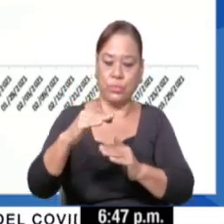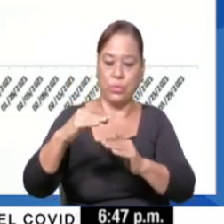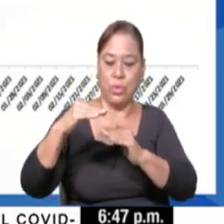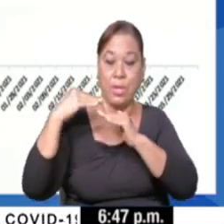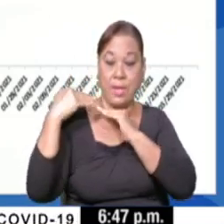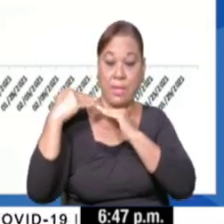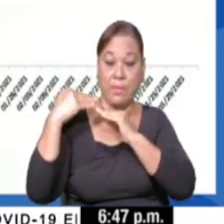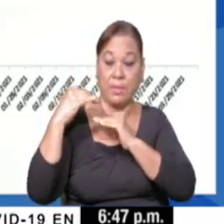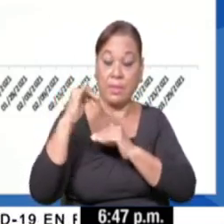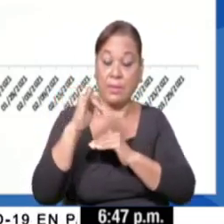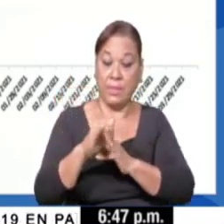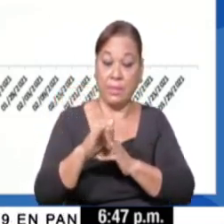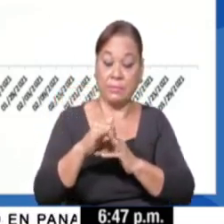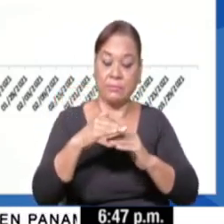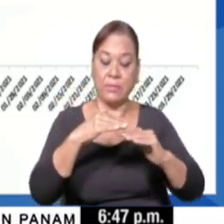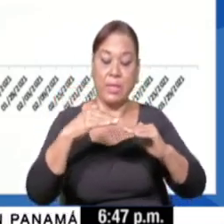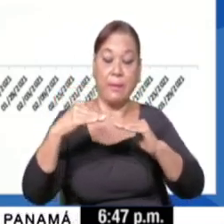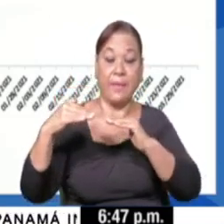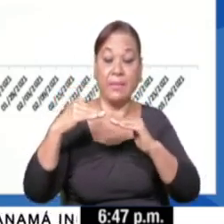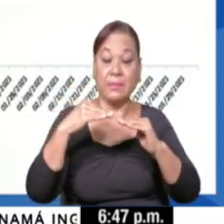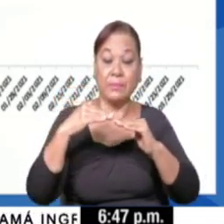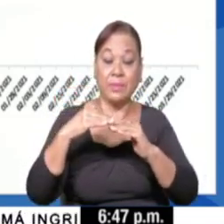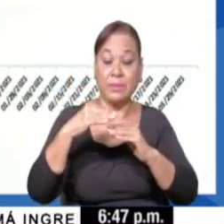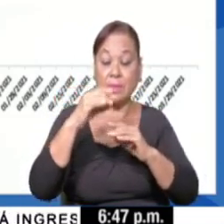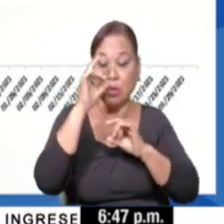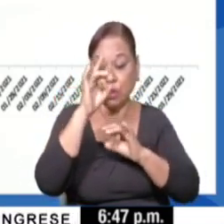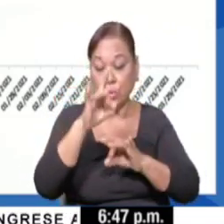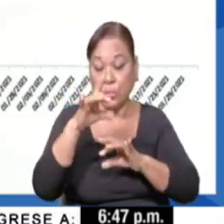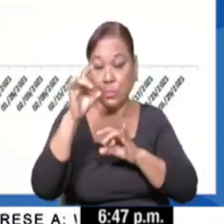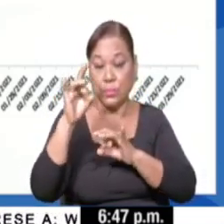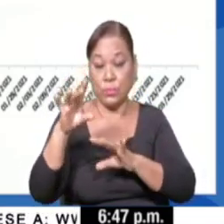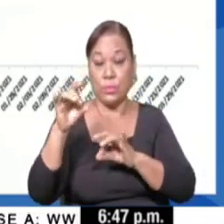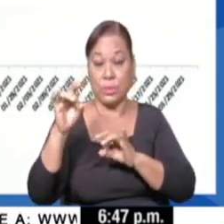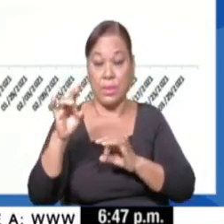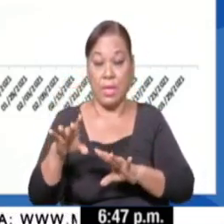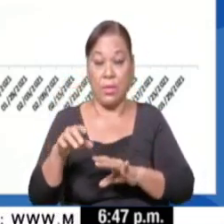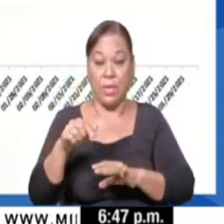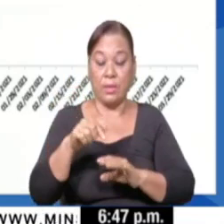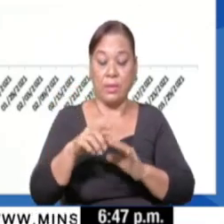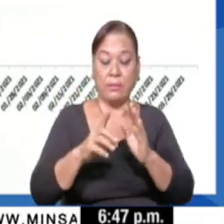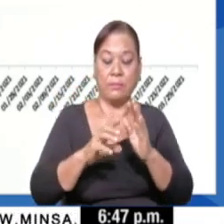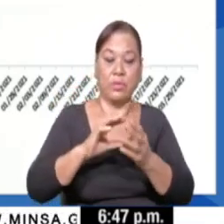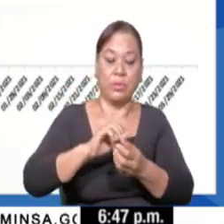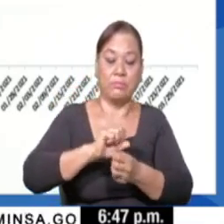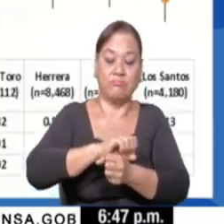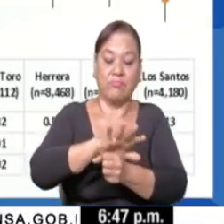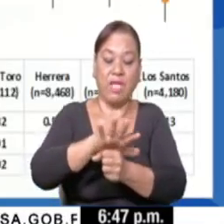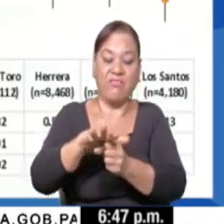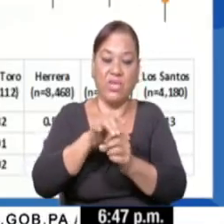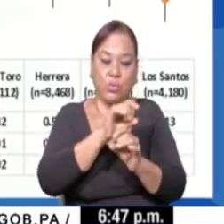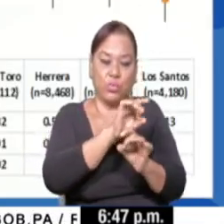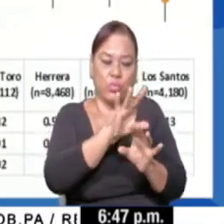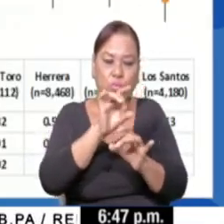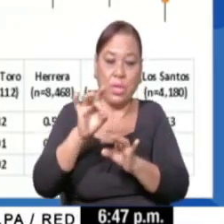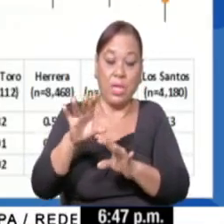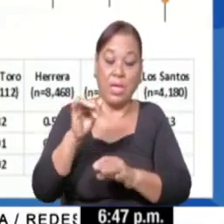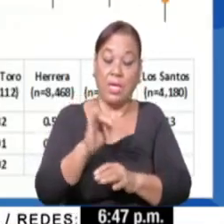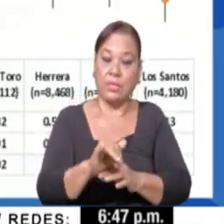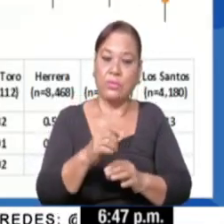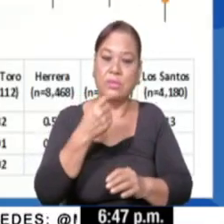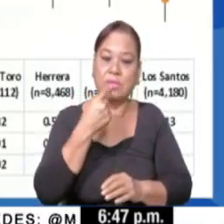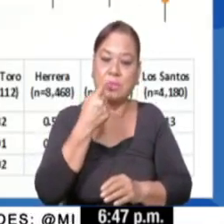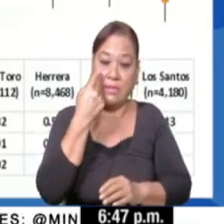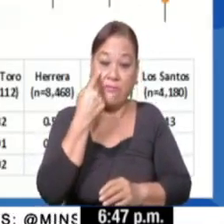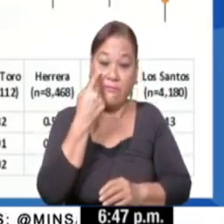para la estabilización de los contagios por la reproducción del virus. Esto, si lo detallamos